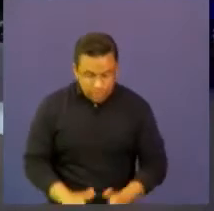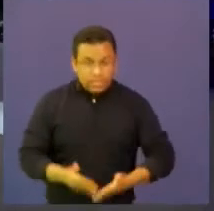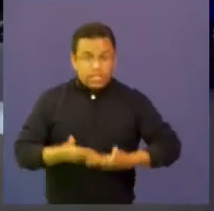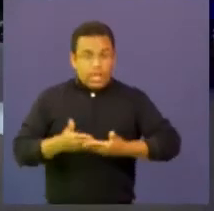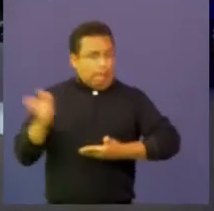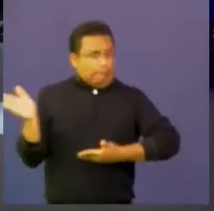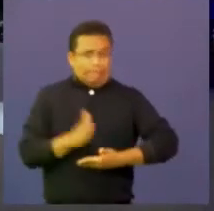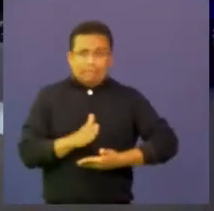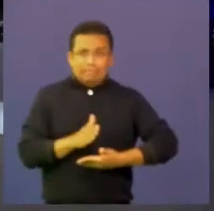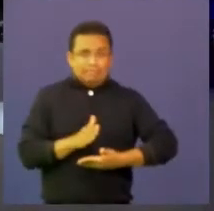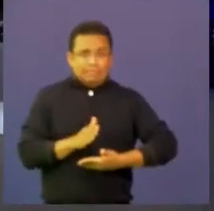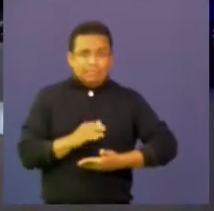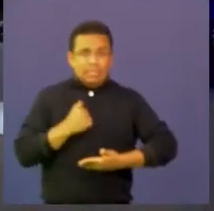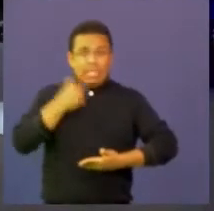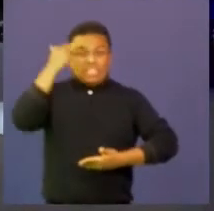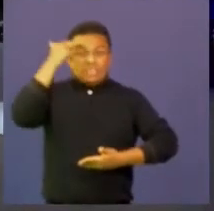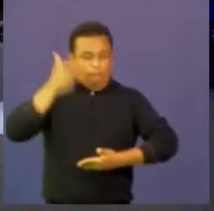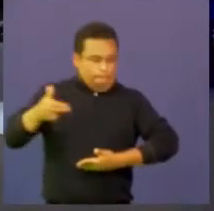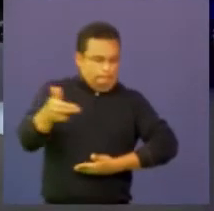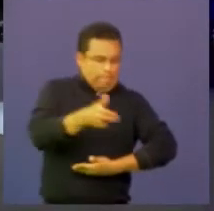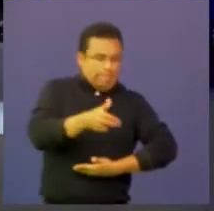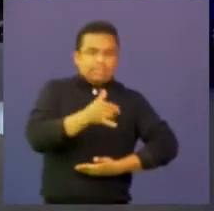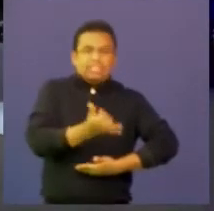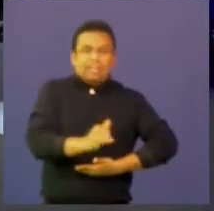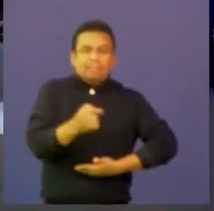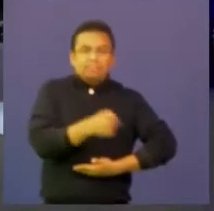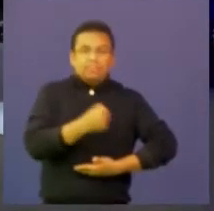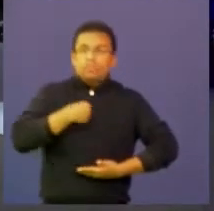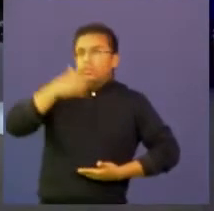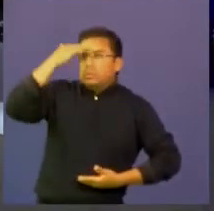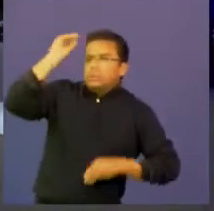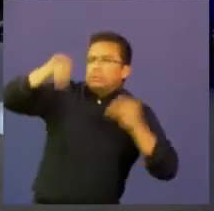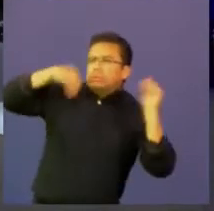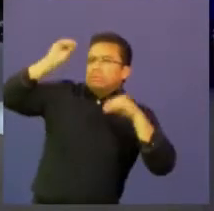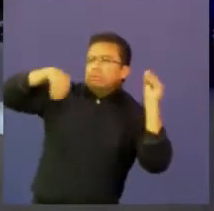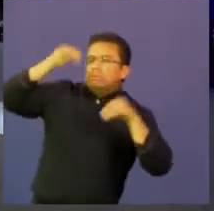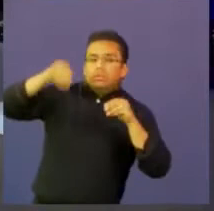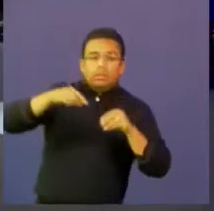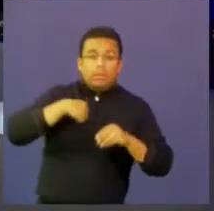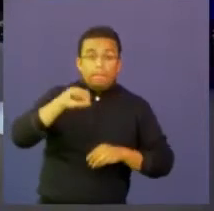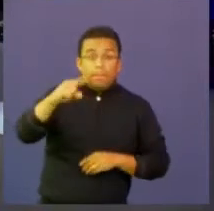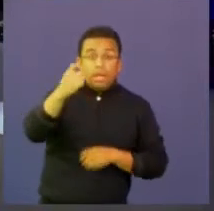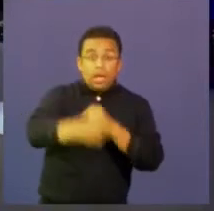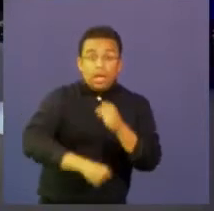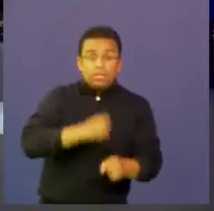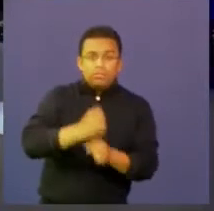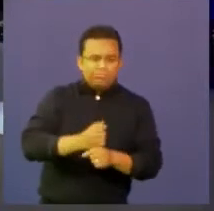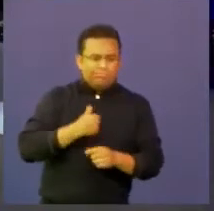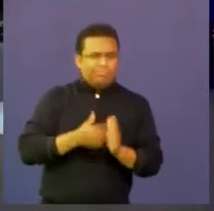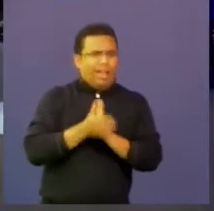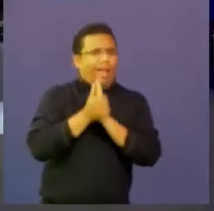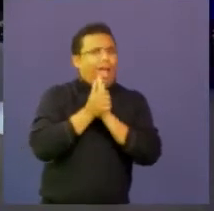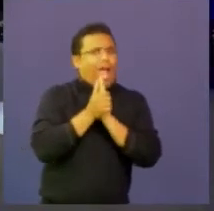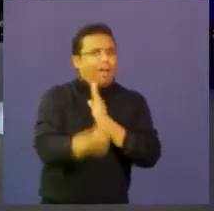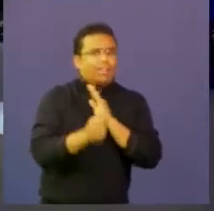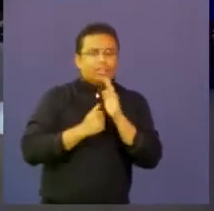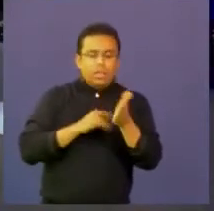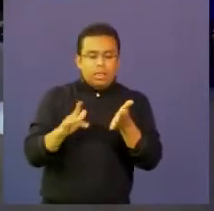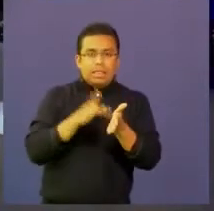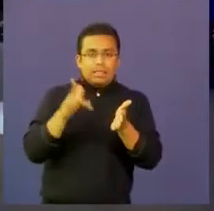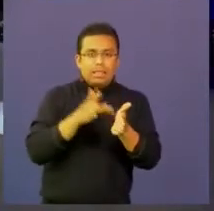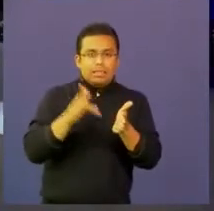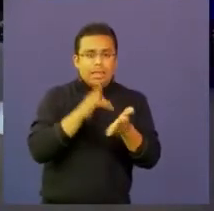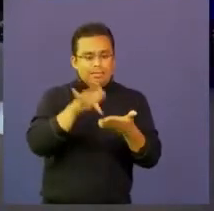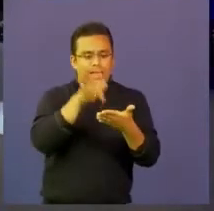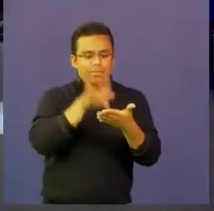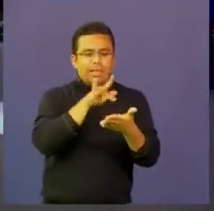día nacieron con la tecnología uno ve a un chiquitín que desde el primer año ya está tocando una pantalla y está